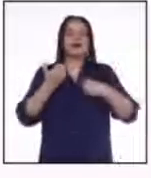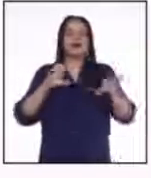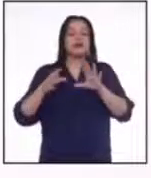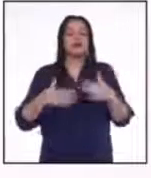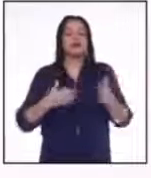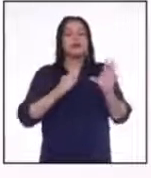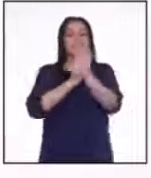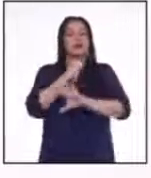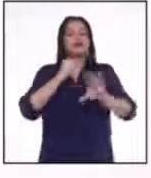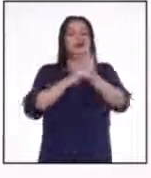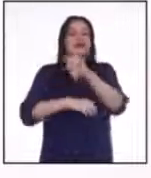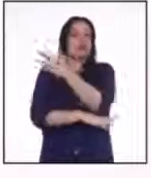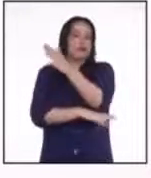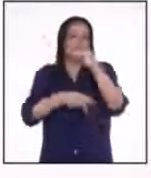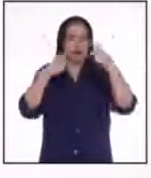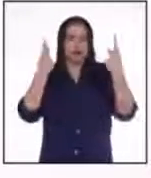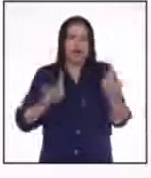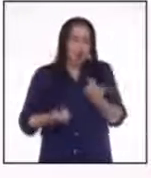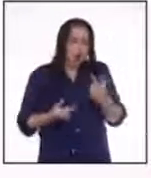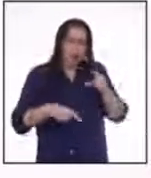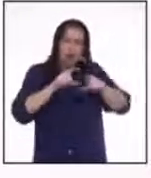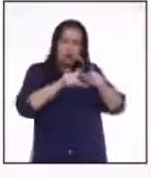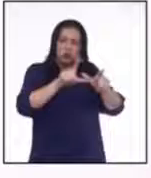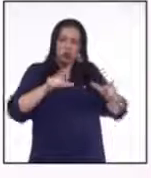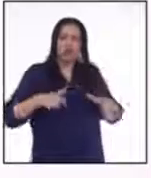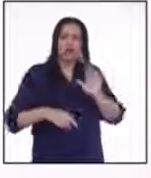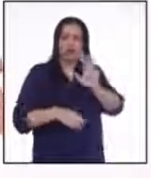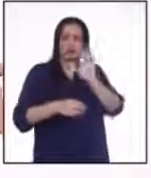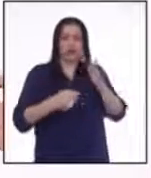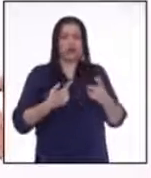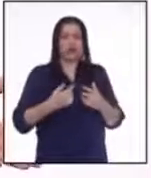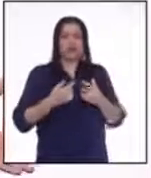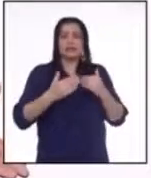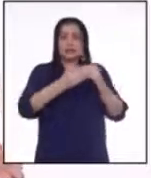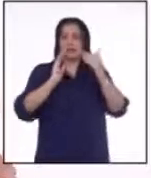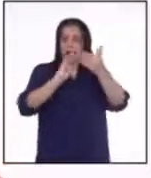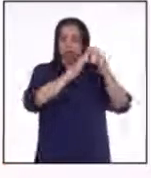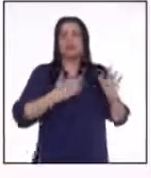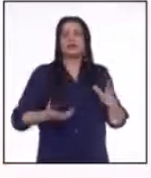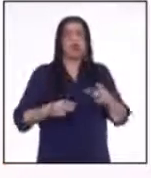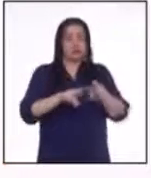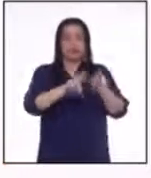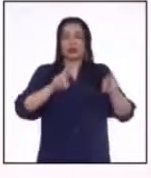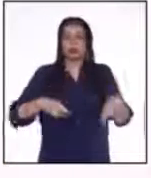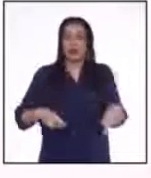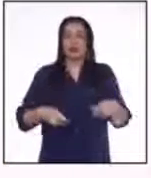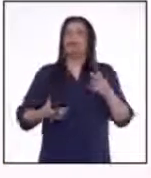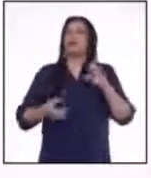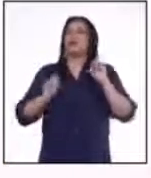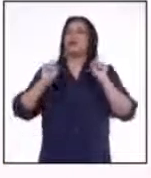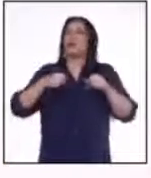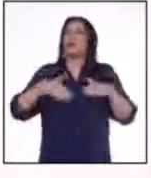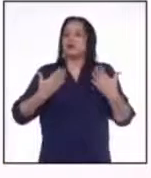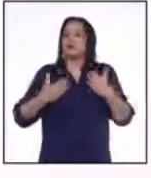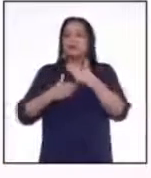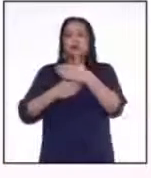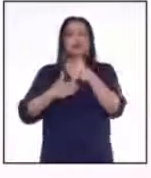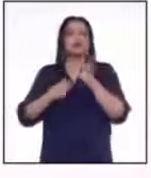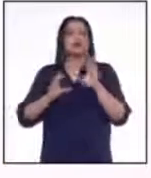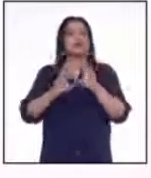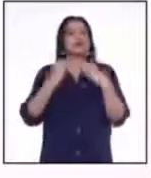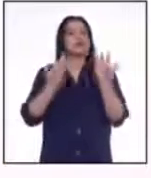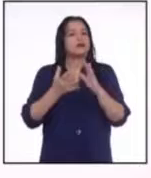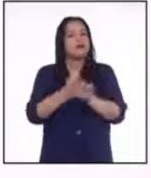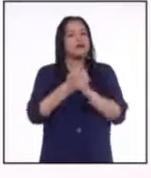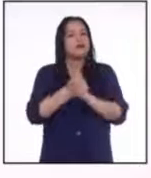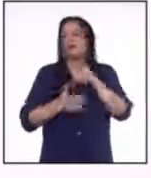Amazonía o un ecosistema de tu localidad o región. Según tus posibilidades, puedes compartirla con tu familia, con tus